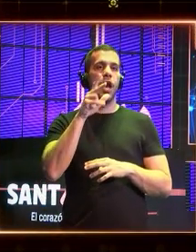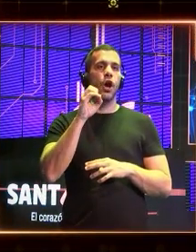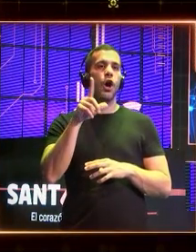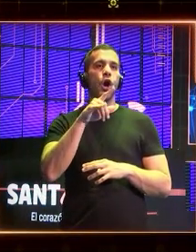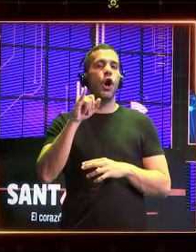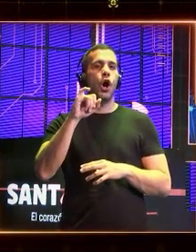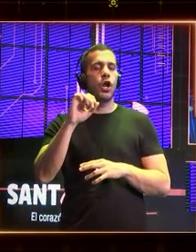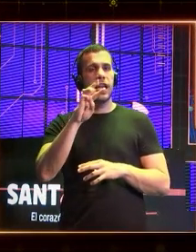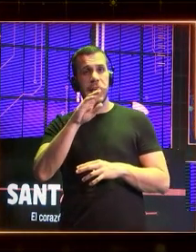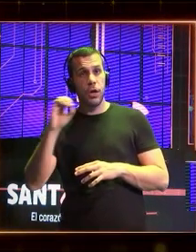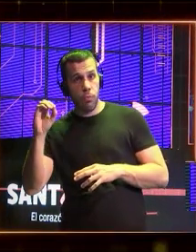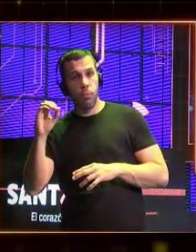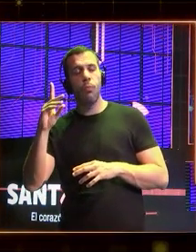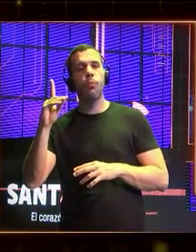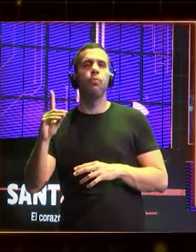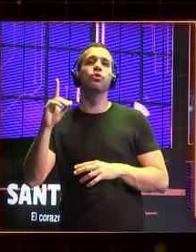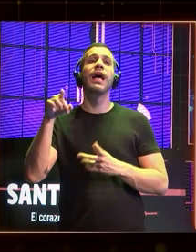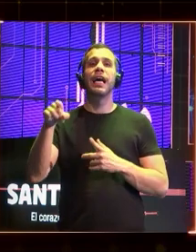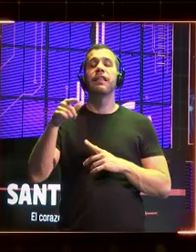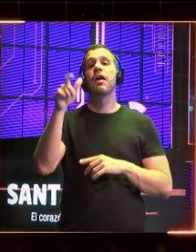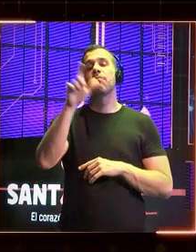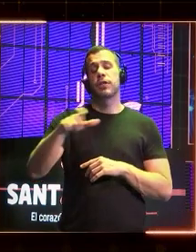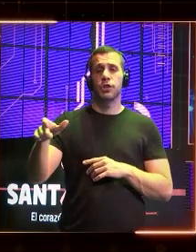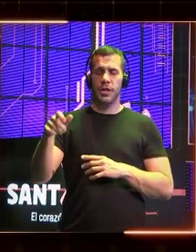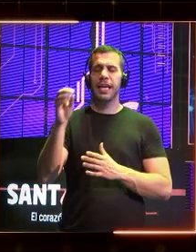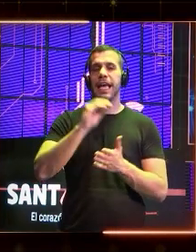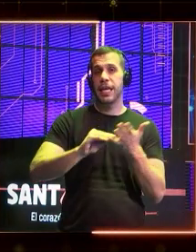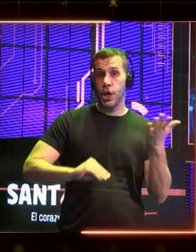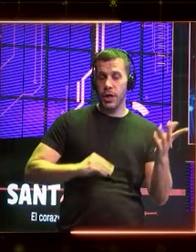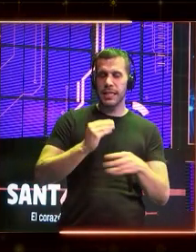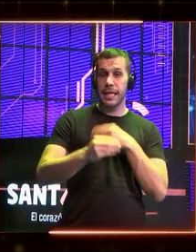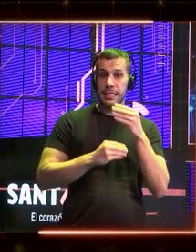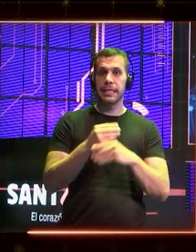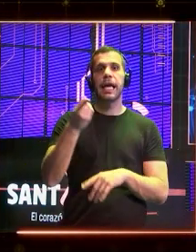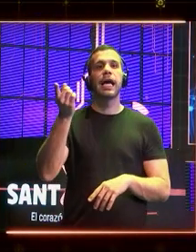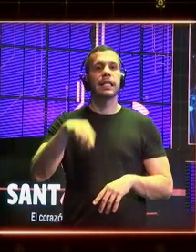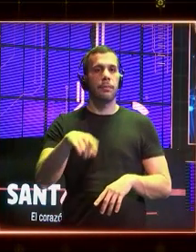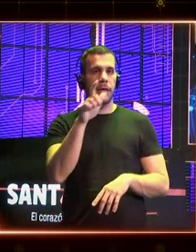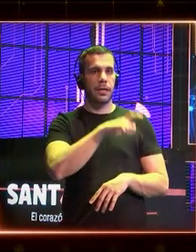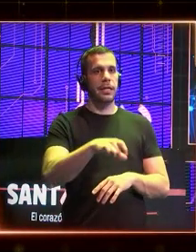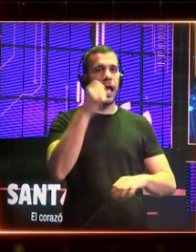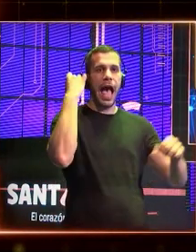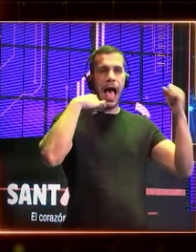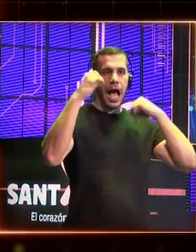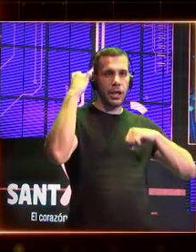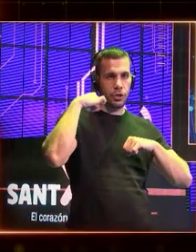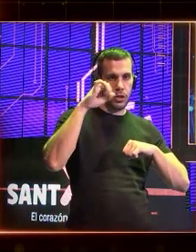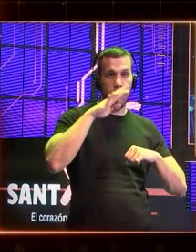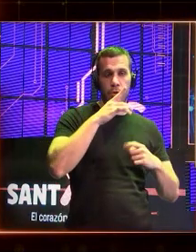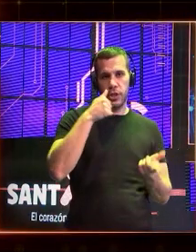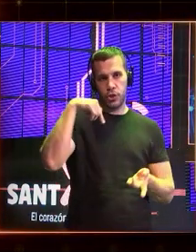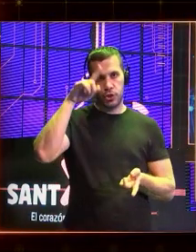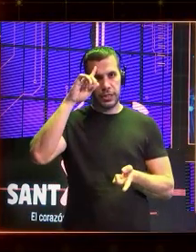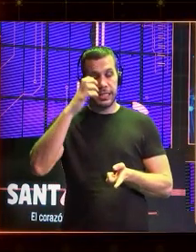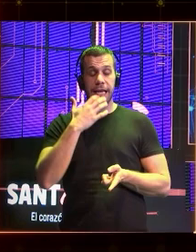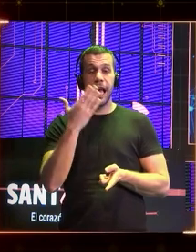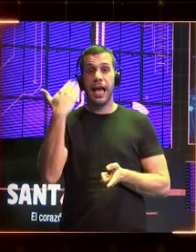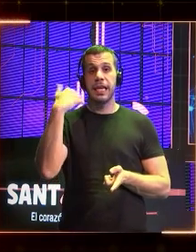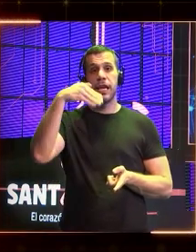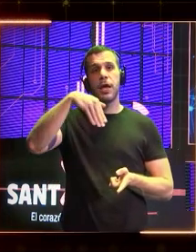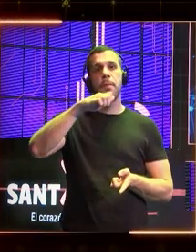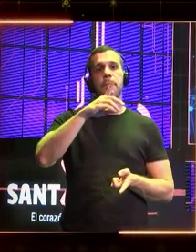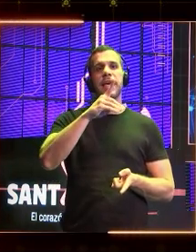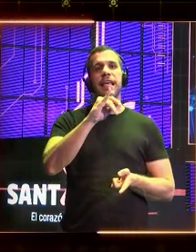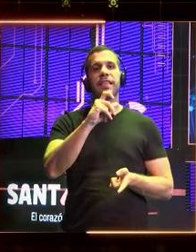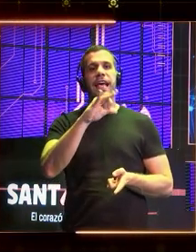Hollywood de los que hacían los guiones y de los actores, porque no sé si sabéis que ayer Mediaset anunció que tenemos